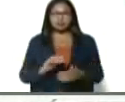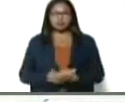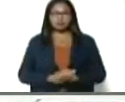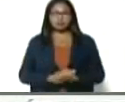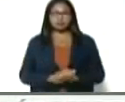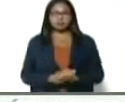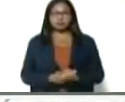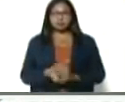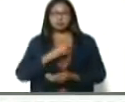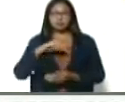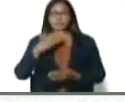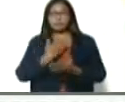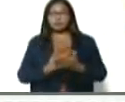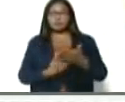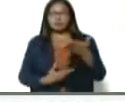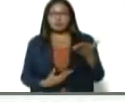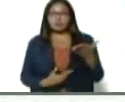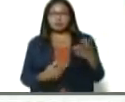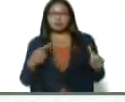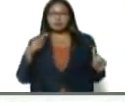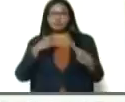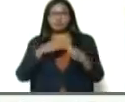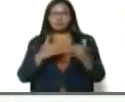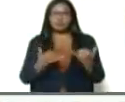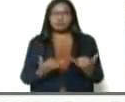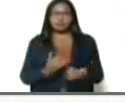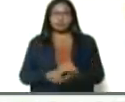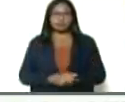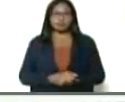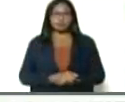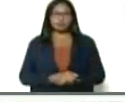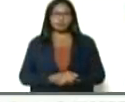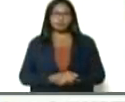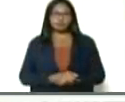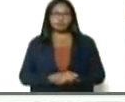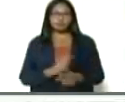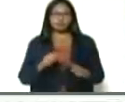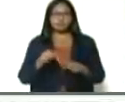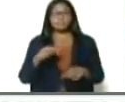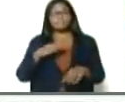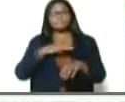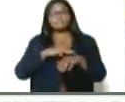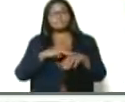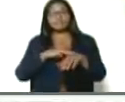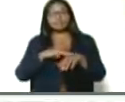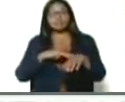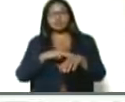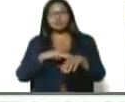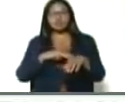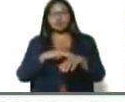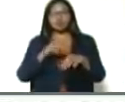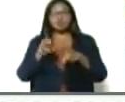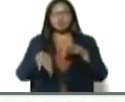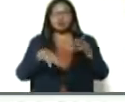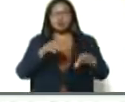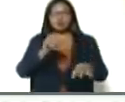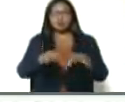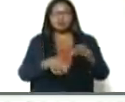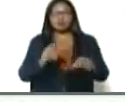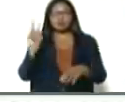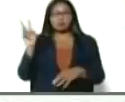estamos proponiendo, grandes metas, grandes metas, con la gran misión, agrovenezuela, grandes metas,